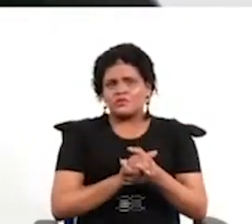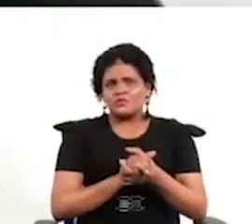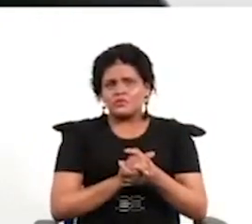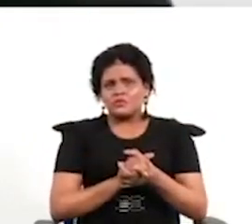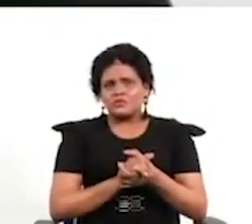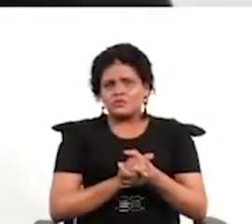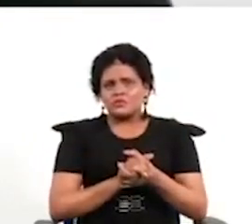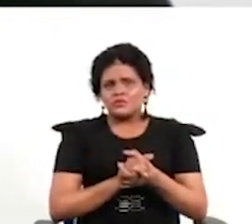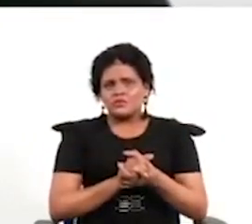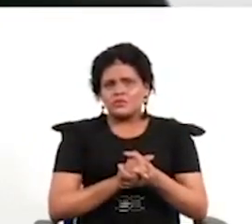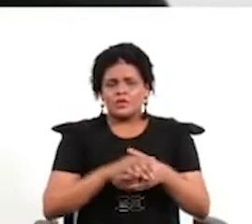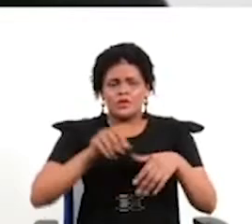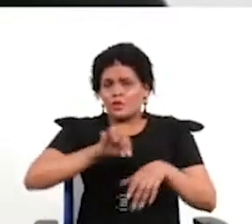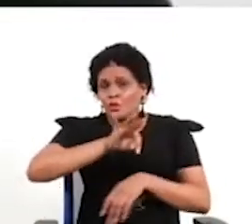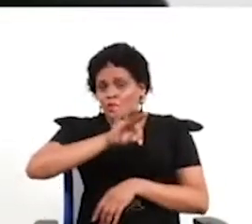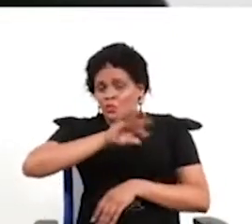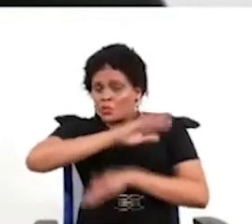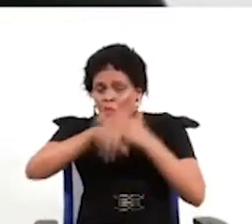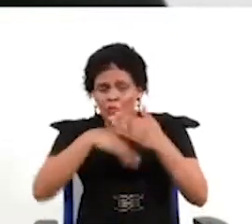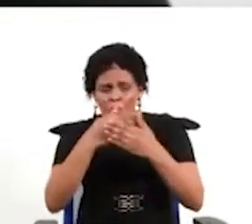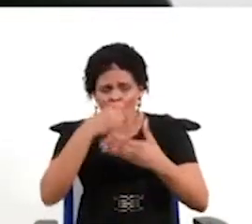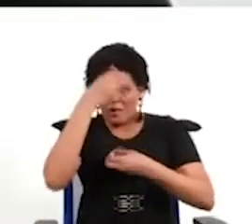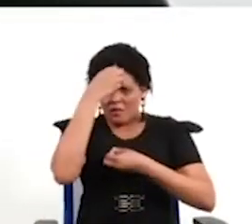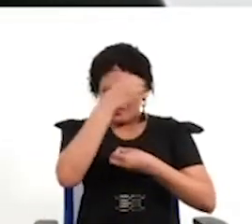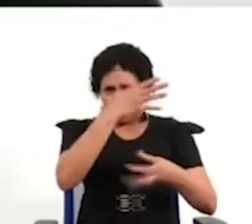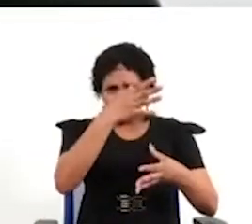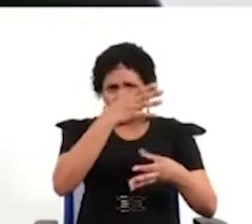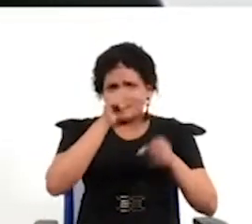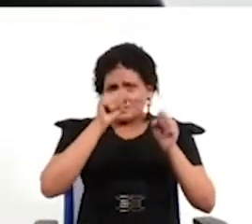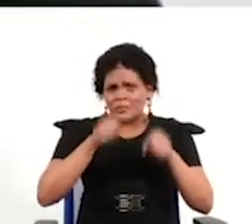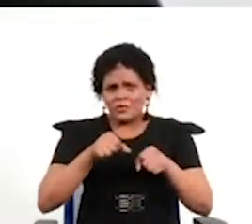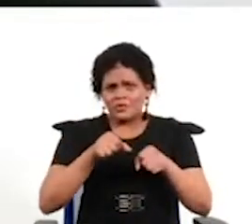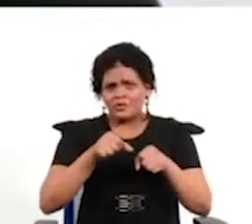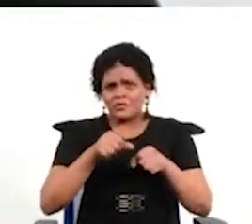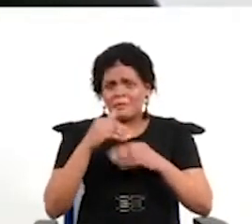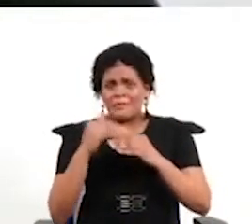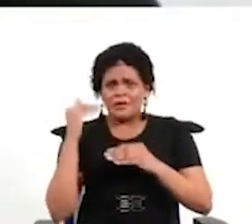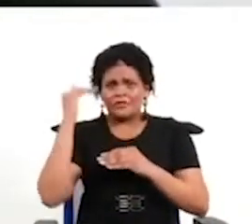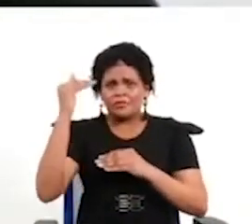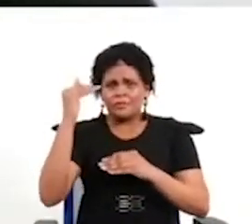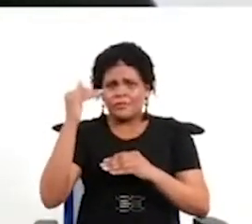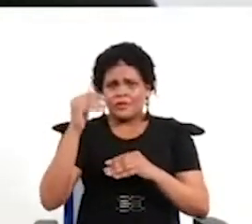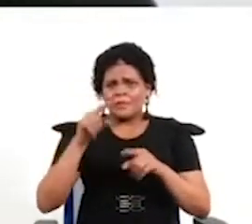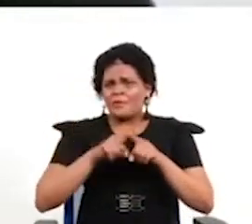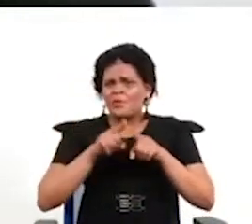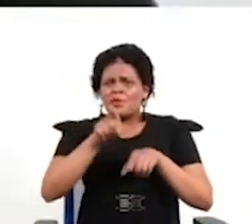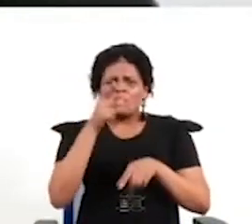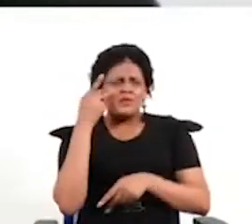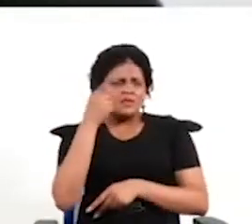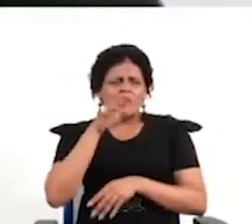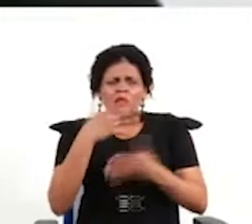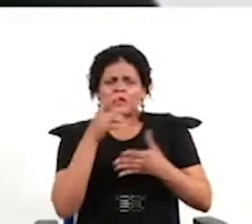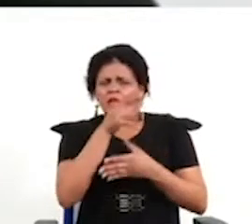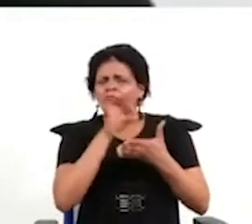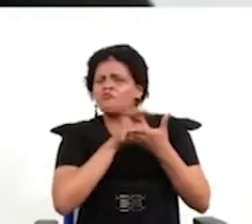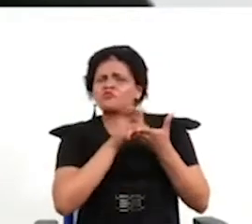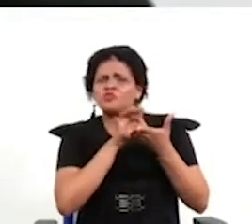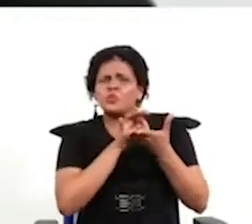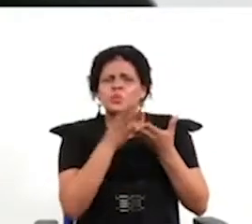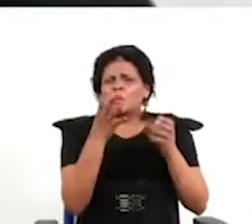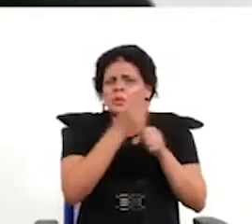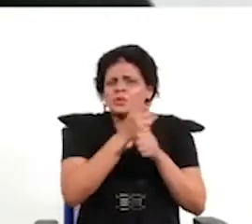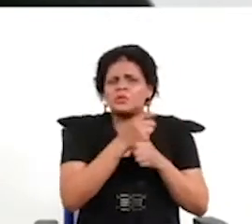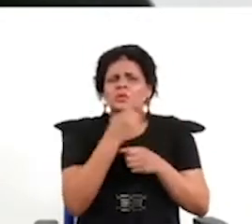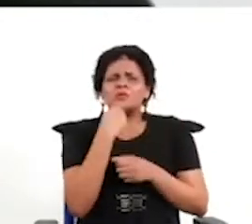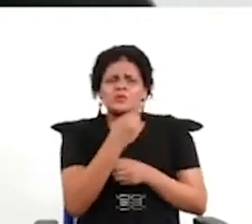la gente toda la información que necesite para hacer contribuciones que sean valiosas qué tensiones ve ahí en los modelos que